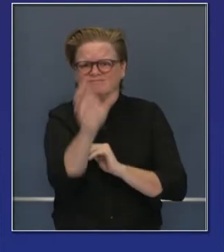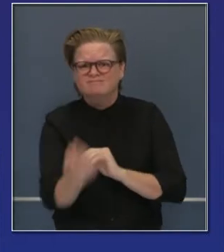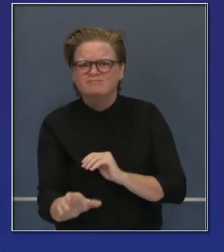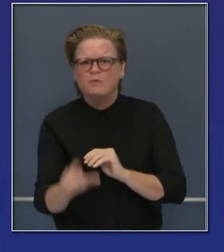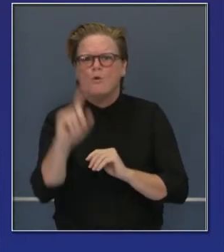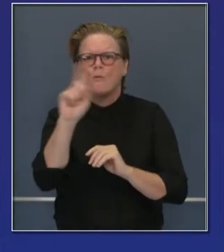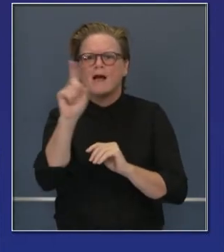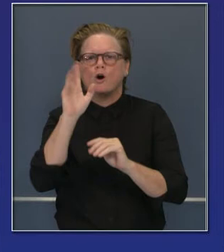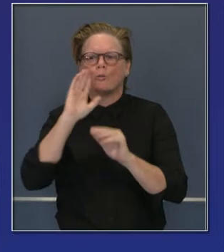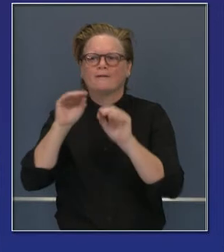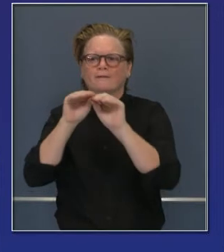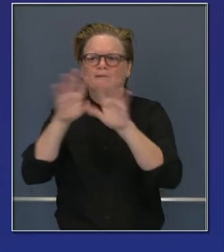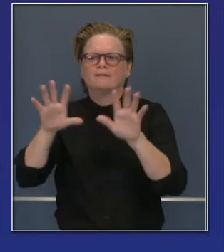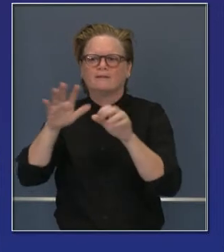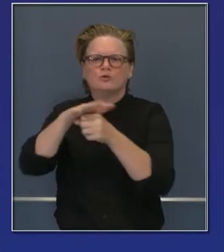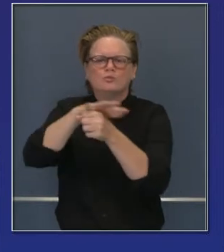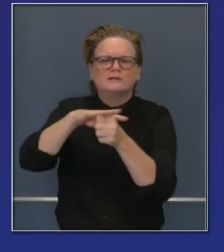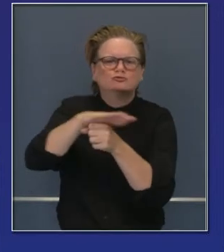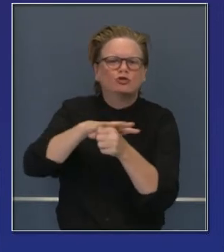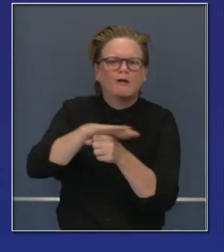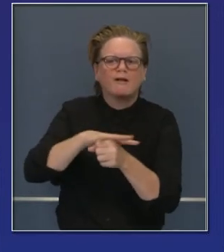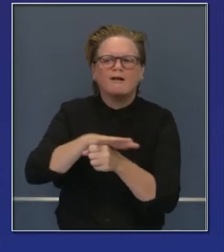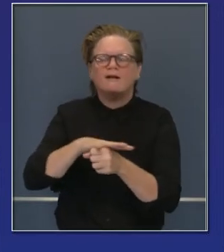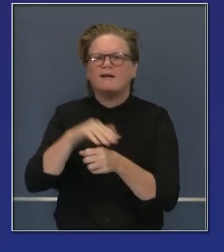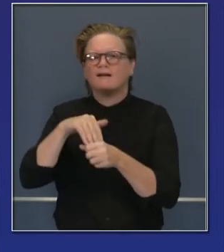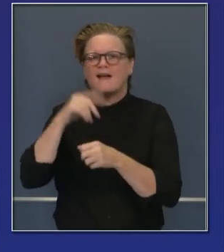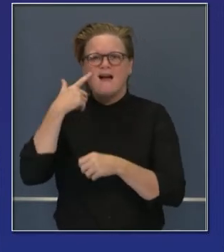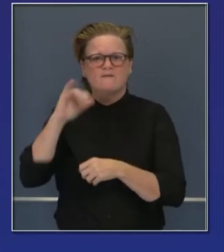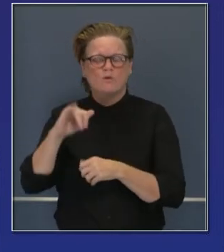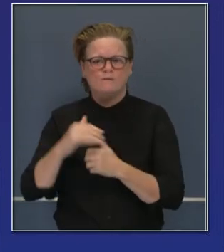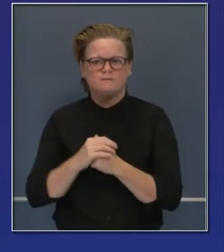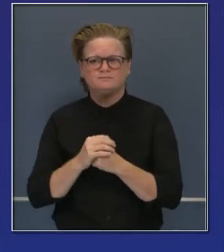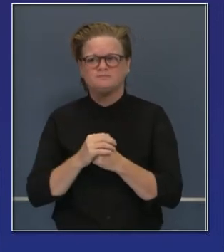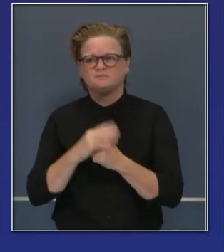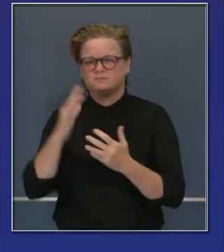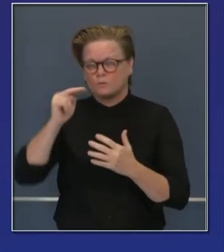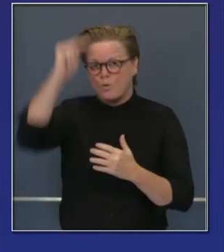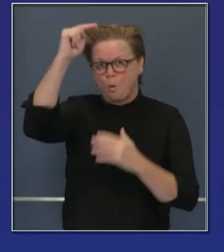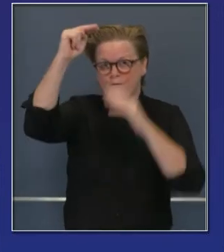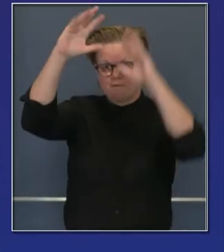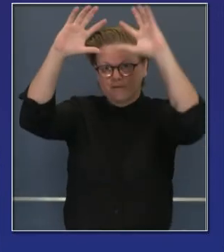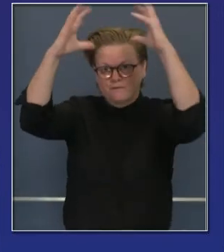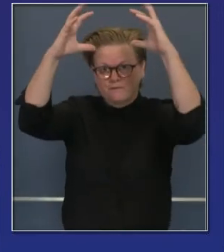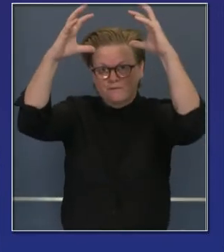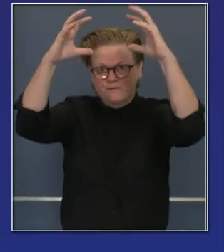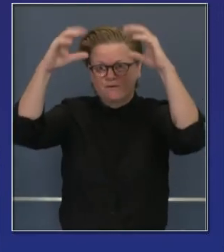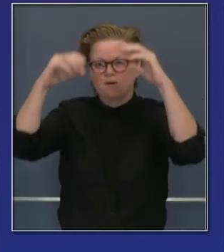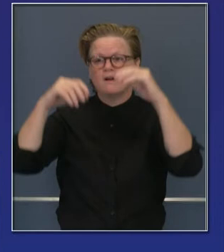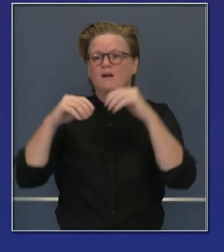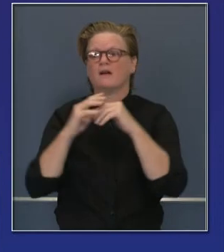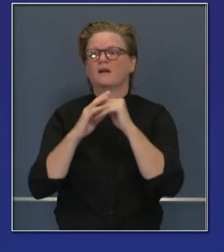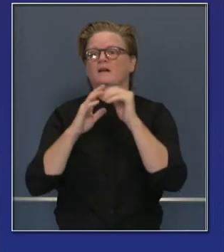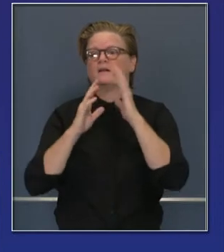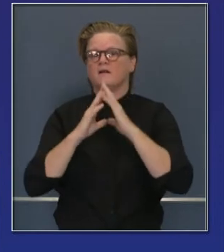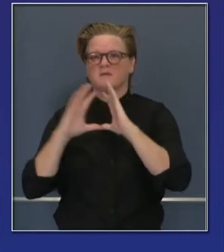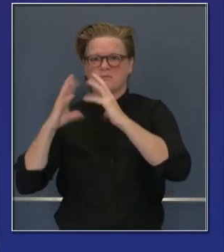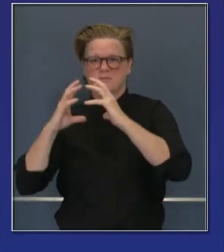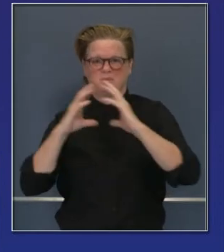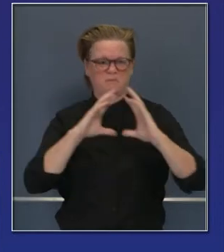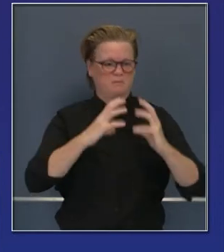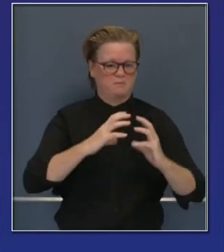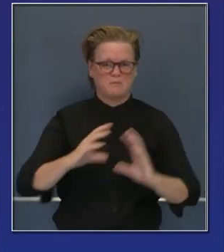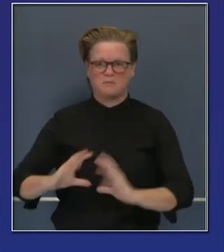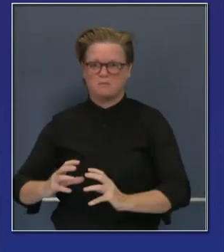a lo ancho del Estado. Hay regiones que hemos identificado a lo ancho del Estado. Tal vez piense con dado mano, parte del Estado donde